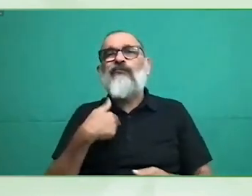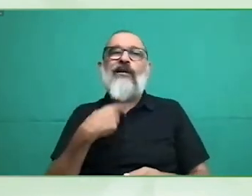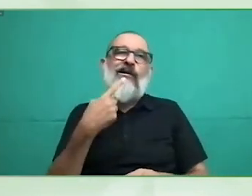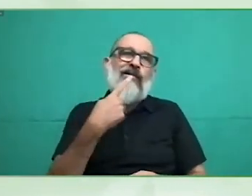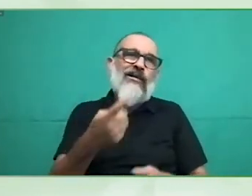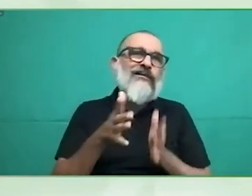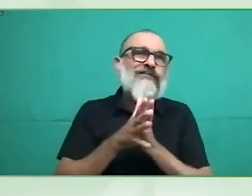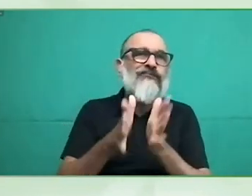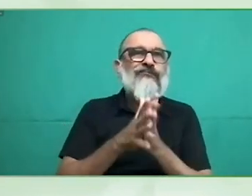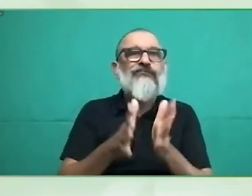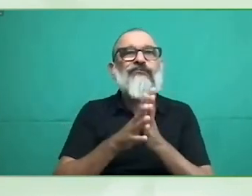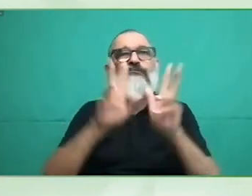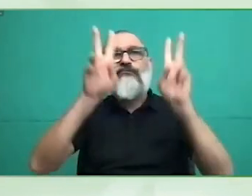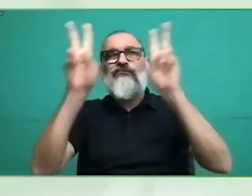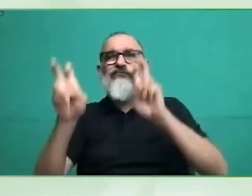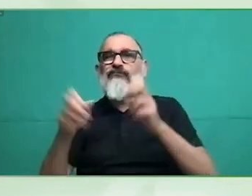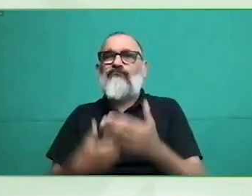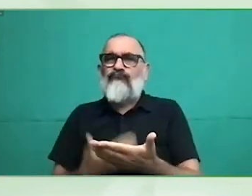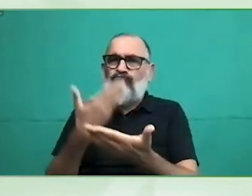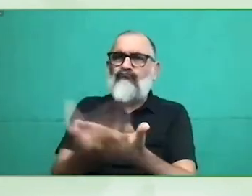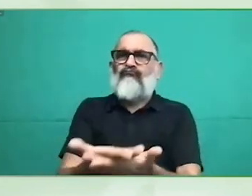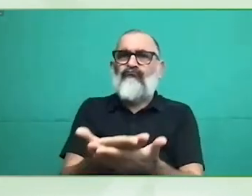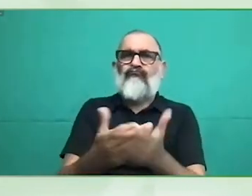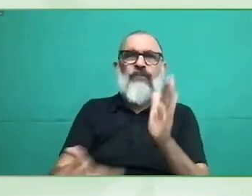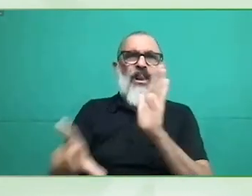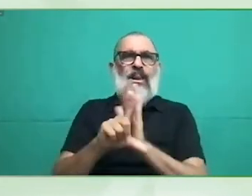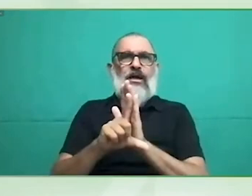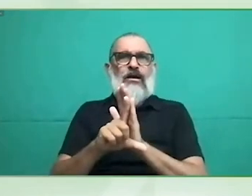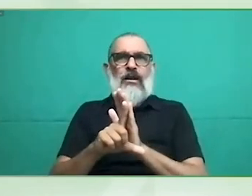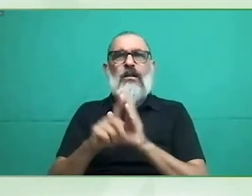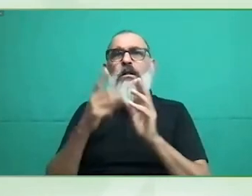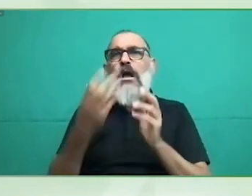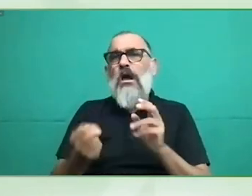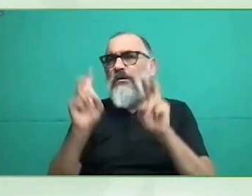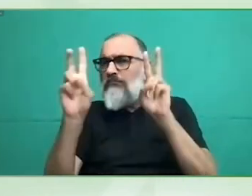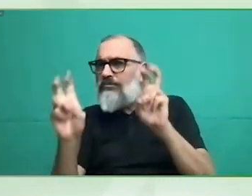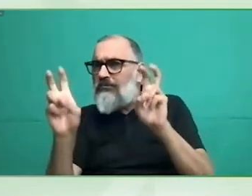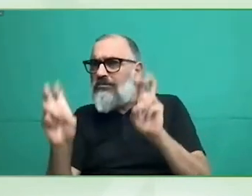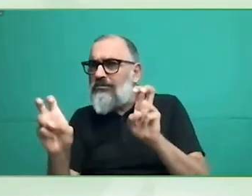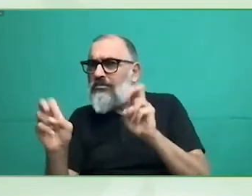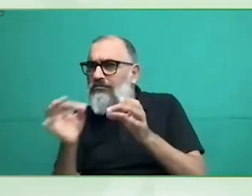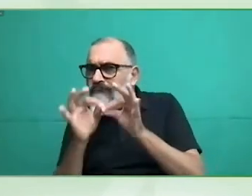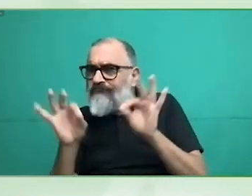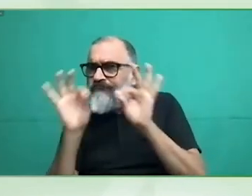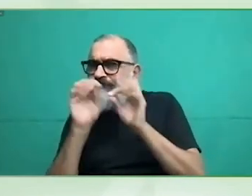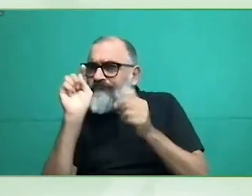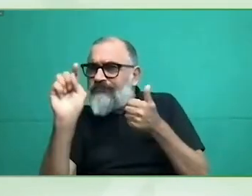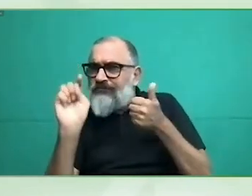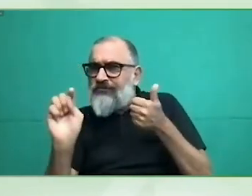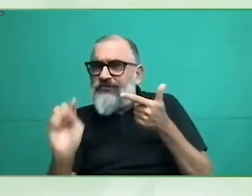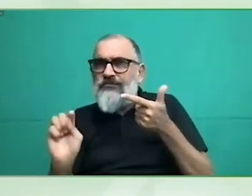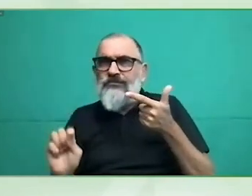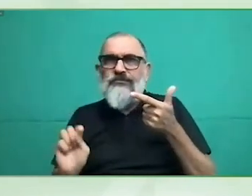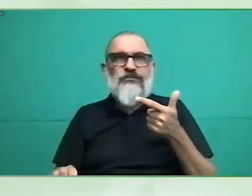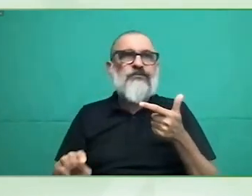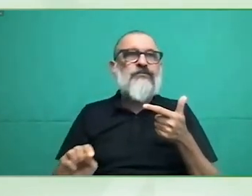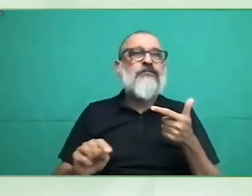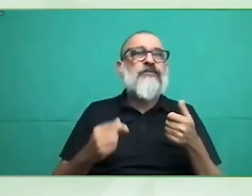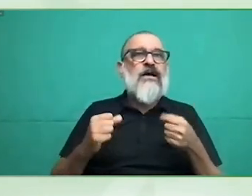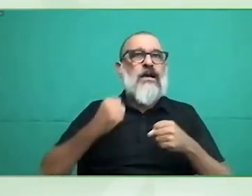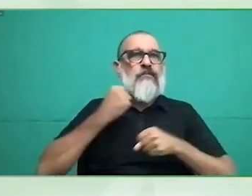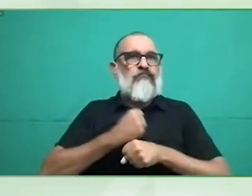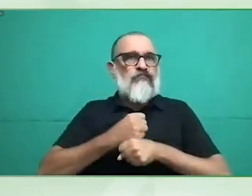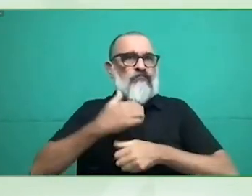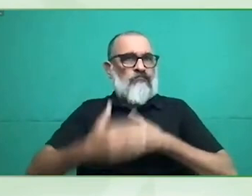y desarrollar pues luego los cargos correspondientes pues ahora estamos en esta batalla de